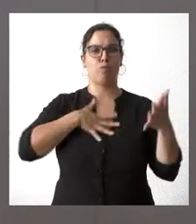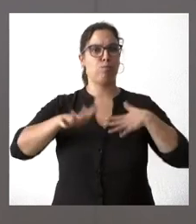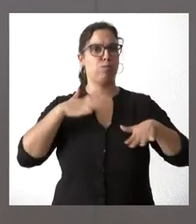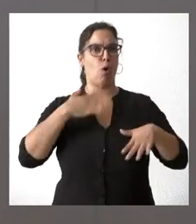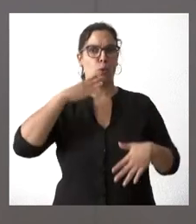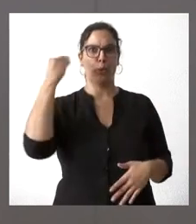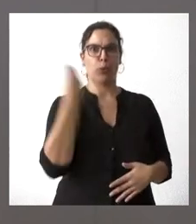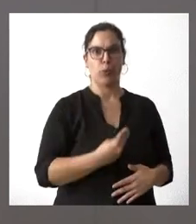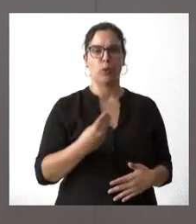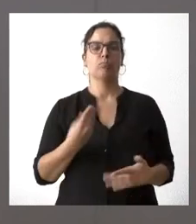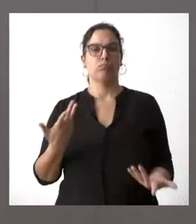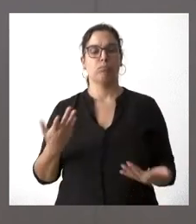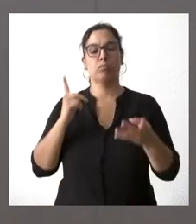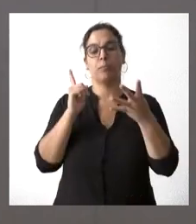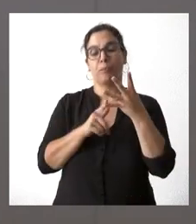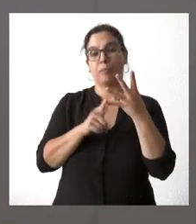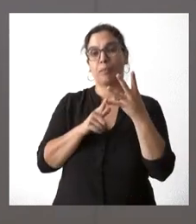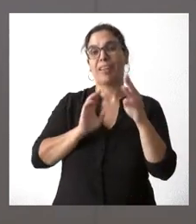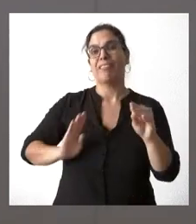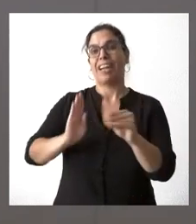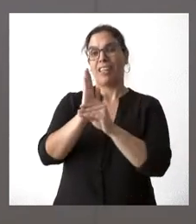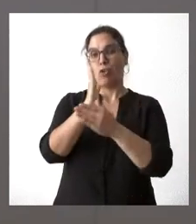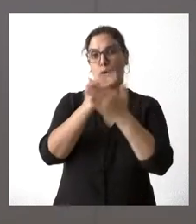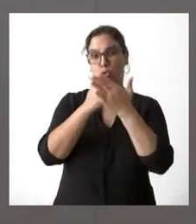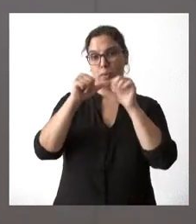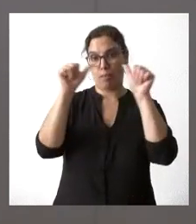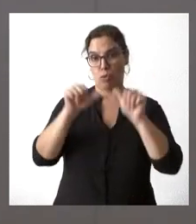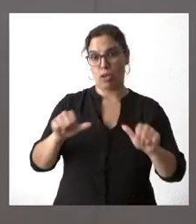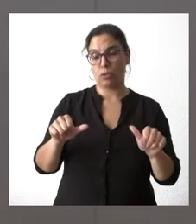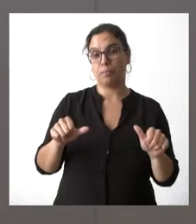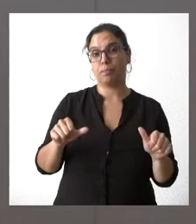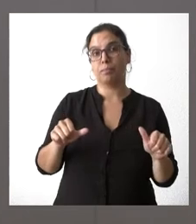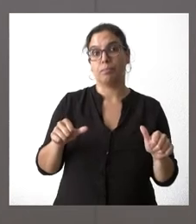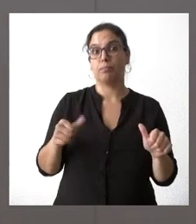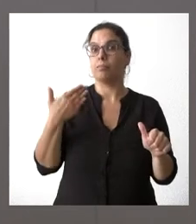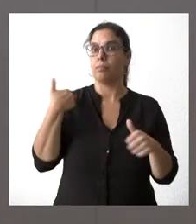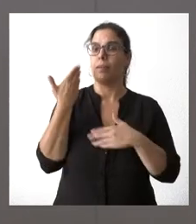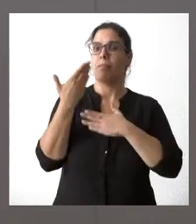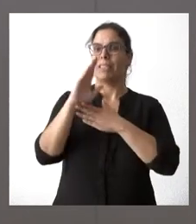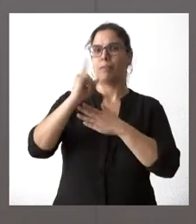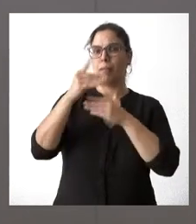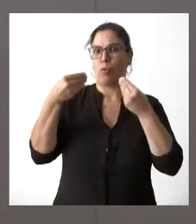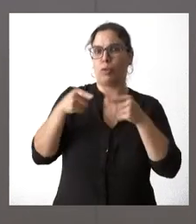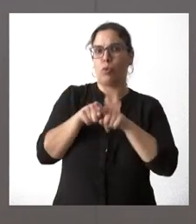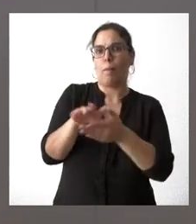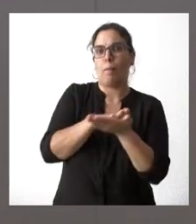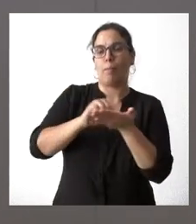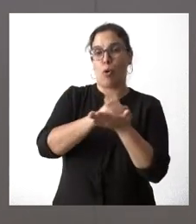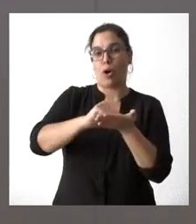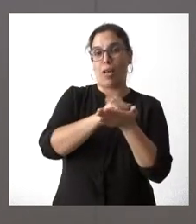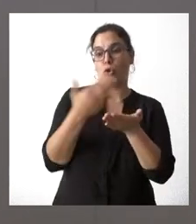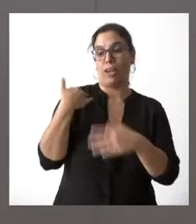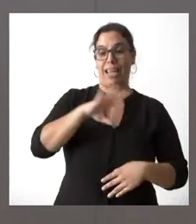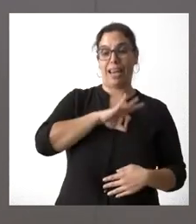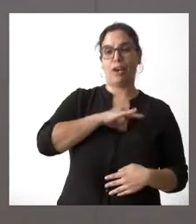contexto nacional. La financiación autonómica, que se presentó un primer documento que fue objeto de respuesta en el mes de